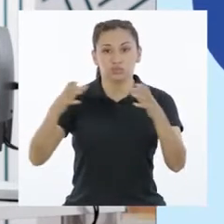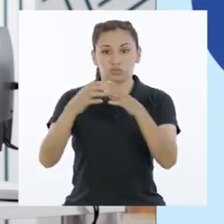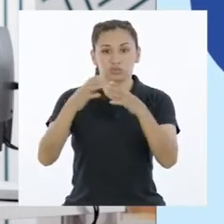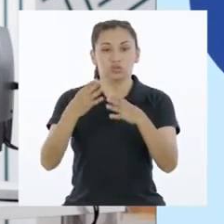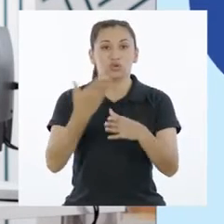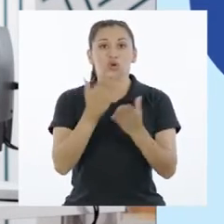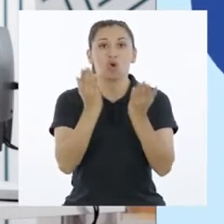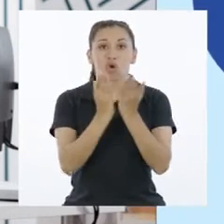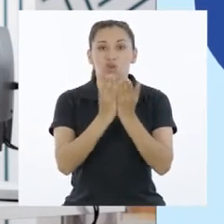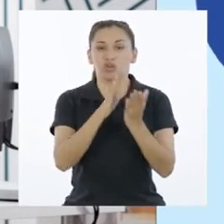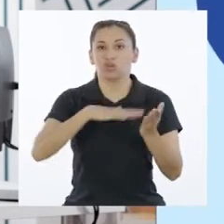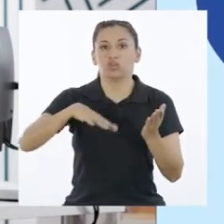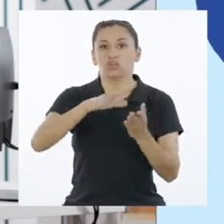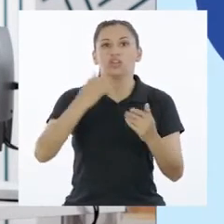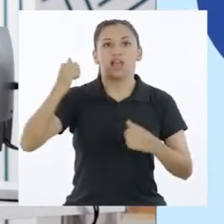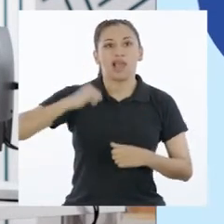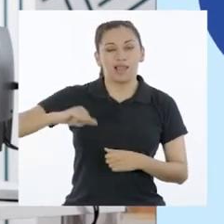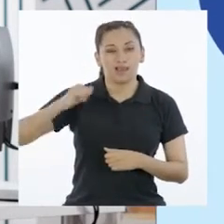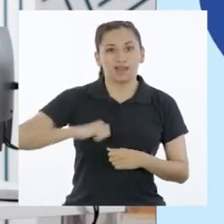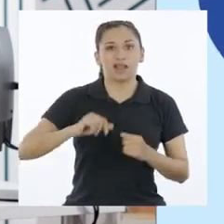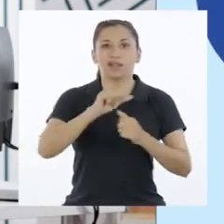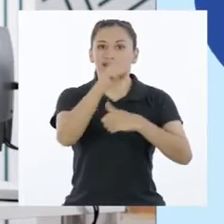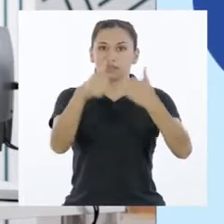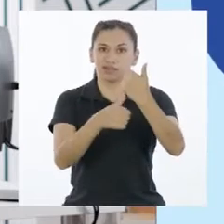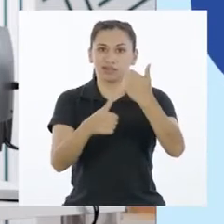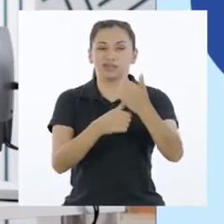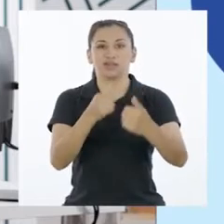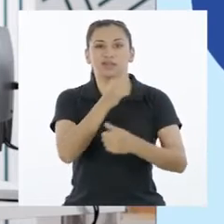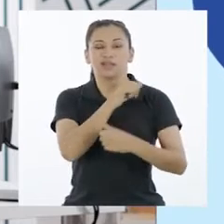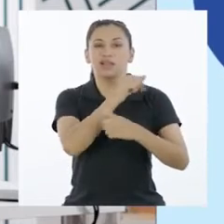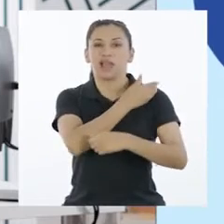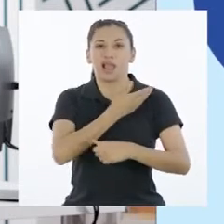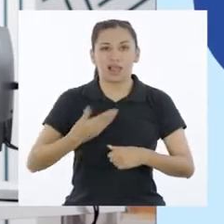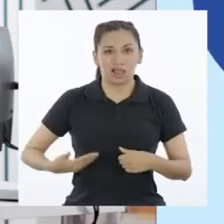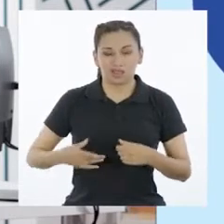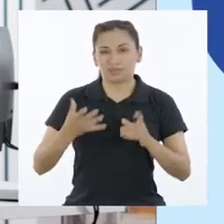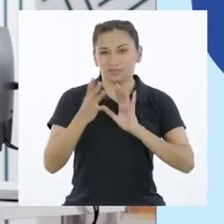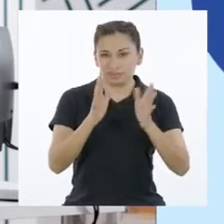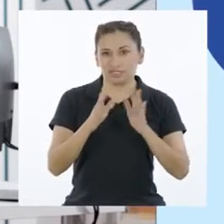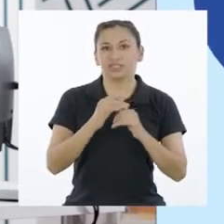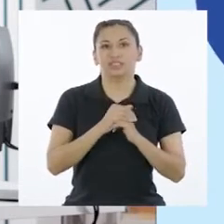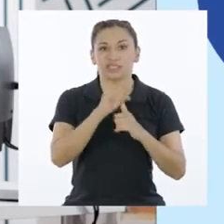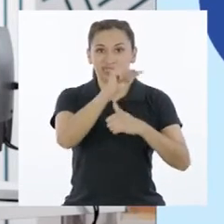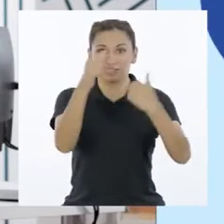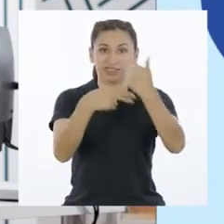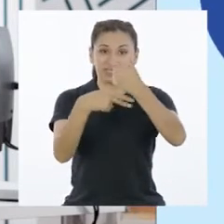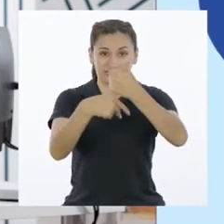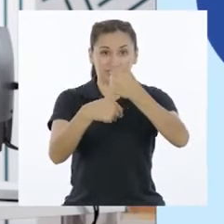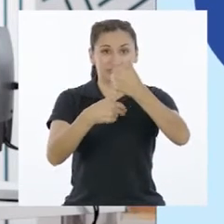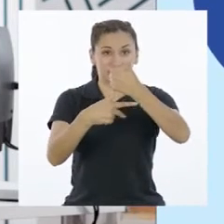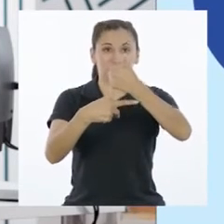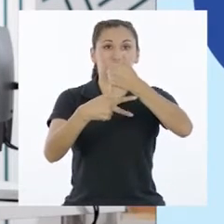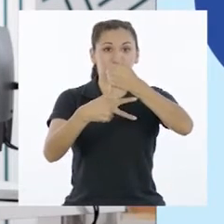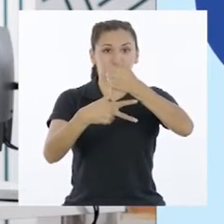municipios escolares, donde están los alcaldes, los tenientes alcaldes y los regidores. Y se encargan de velar y promover la